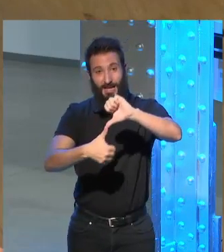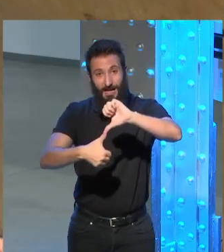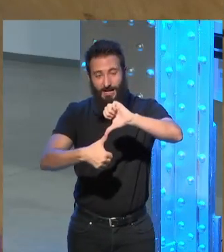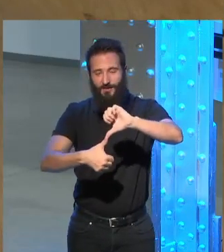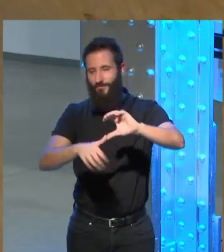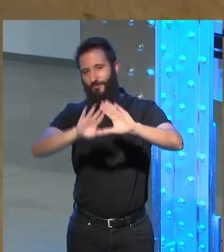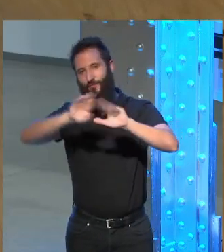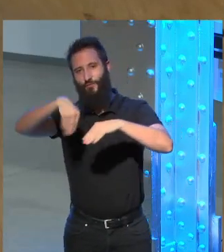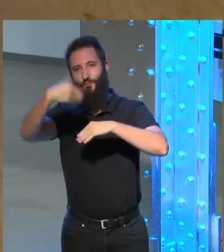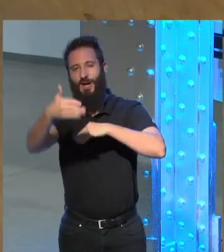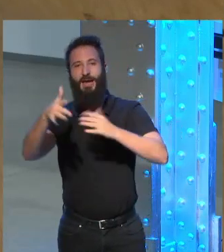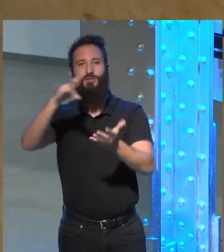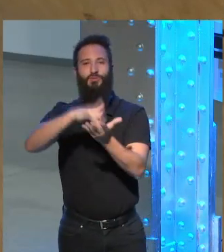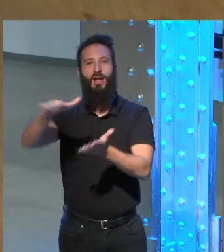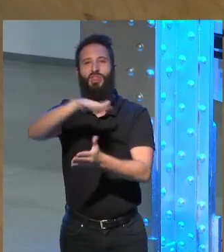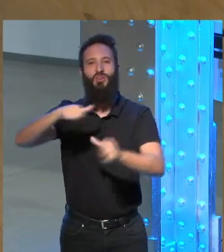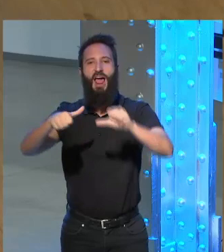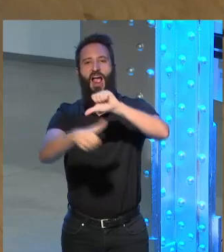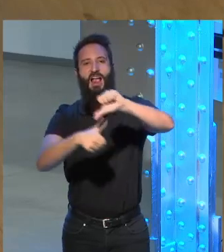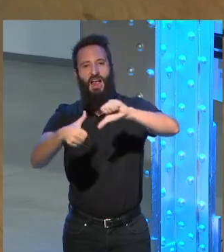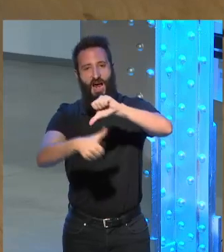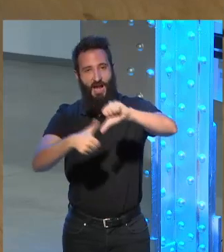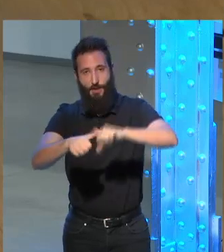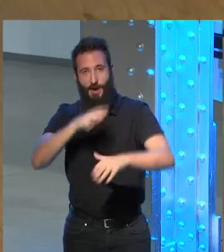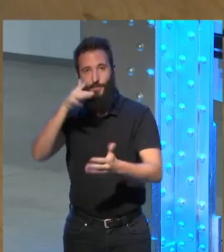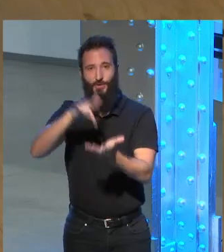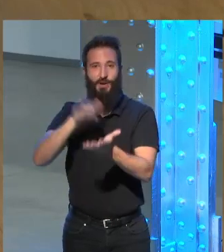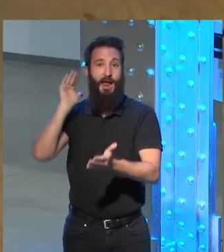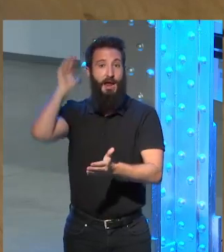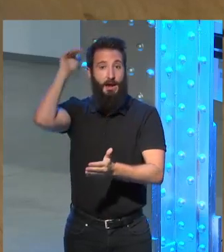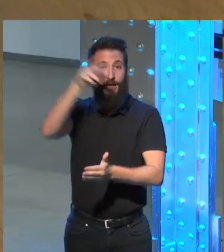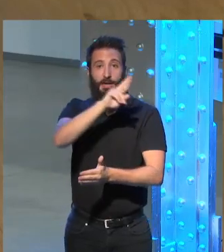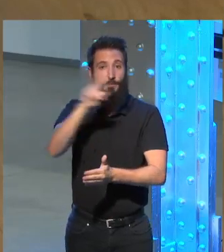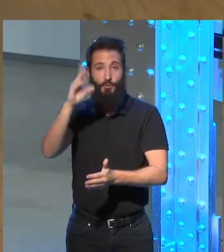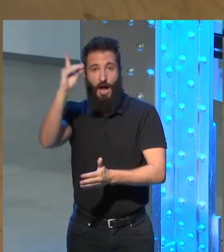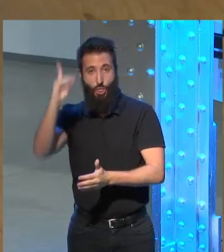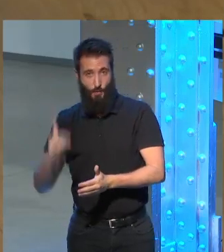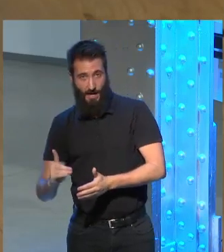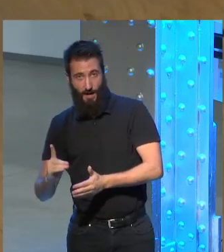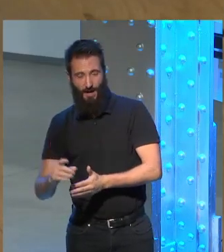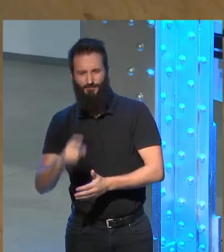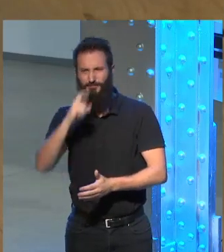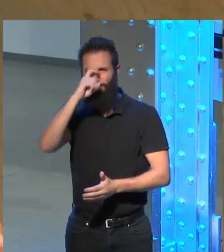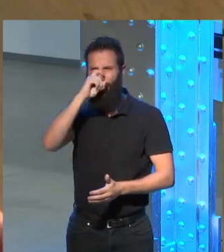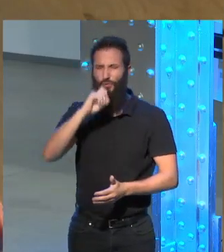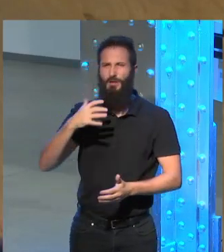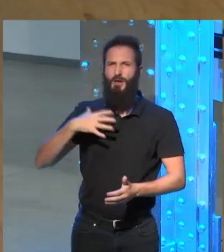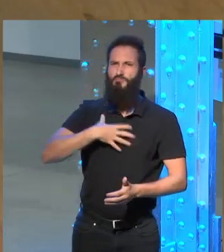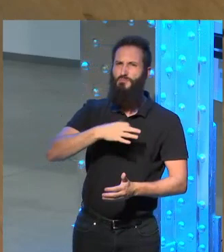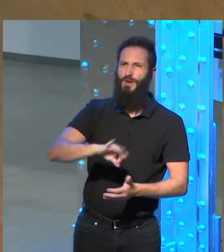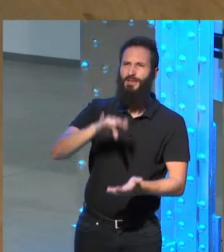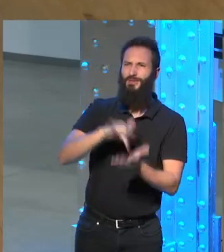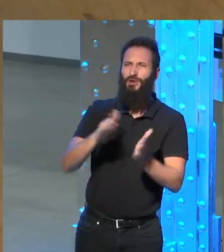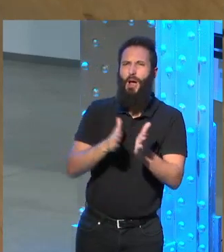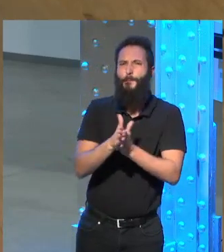región que es el Caribe y el país que es la República Dominicana nos puedes recordar cuál fue tu motivación